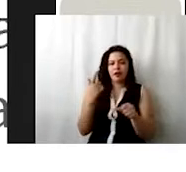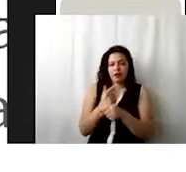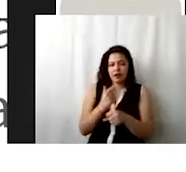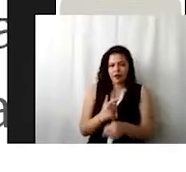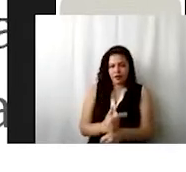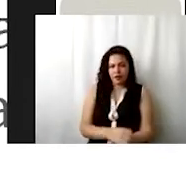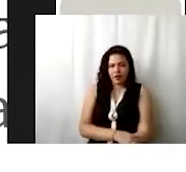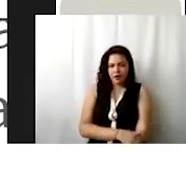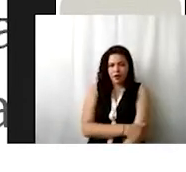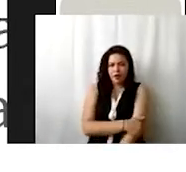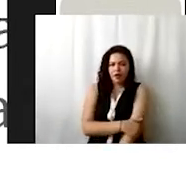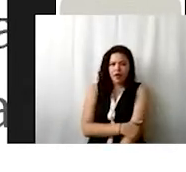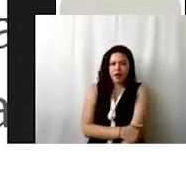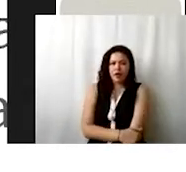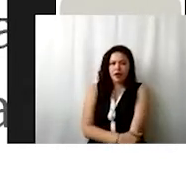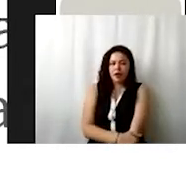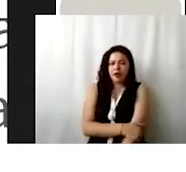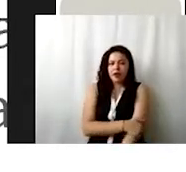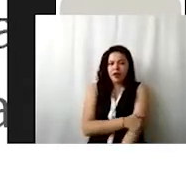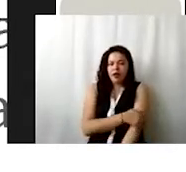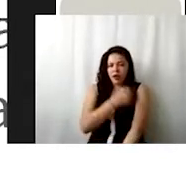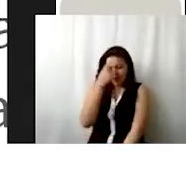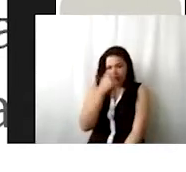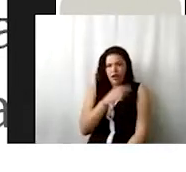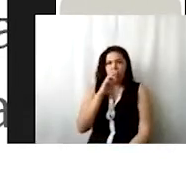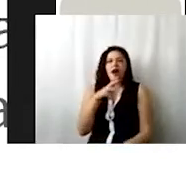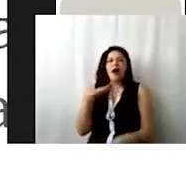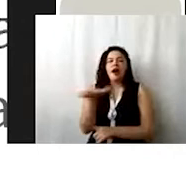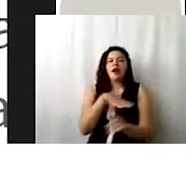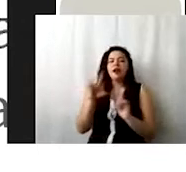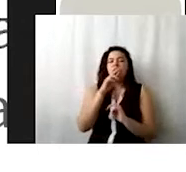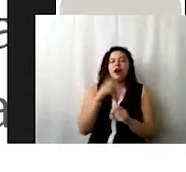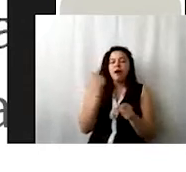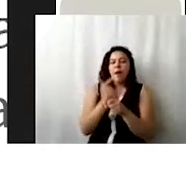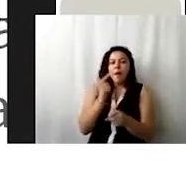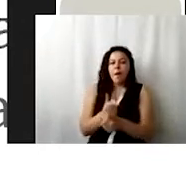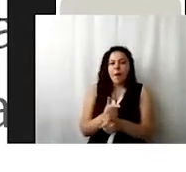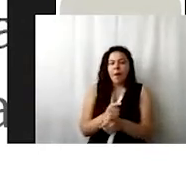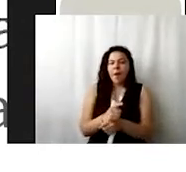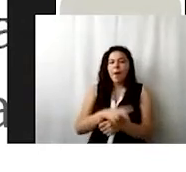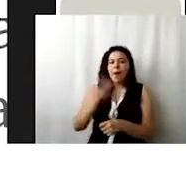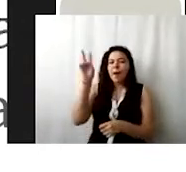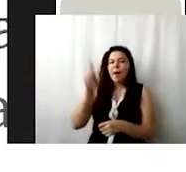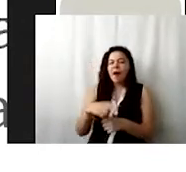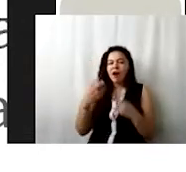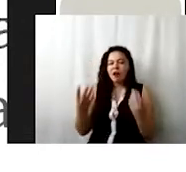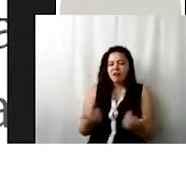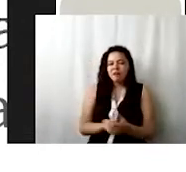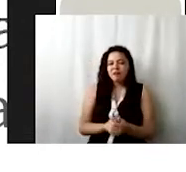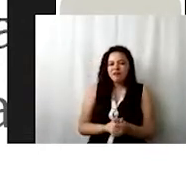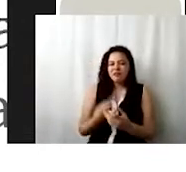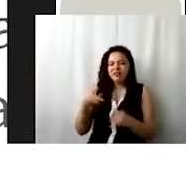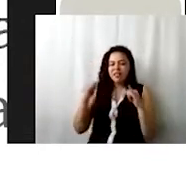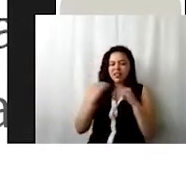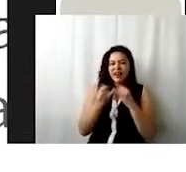Es así, nace del deseo de mejorar la realidad diagnosticada, la realidad que ha percibido cada institución